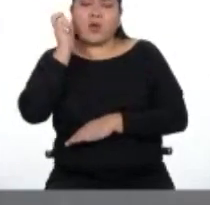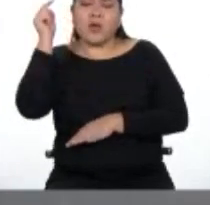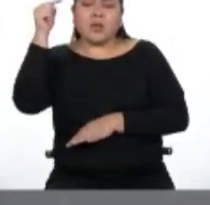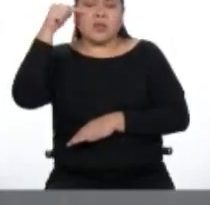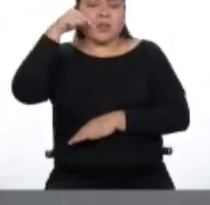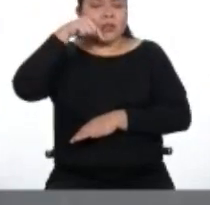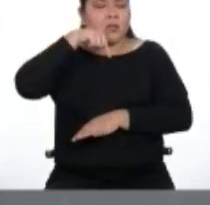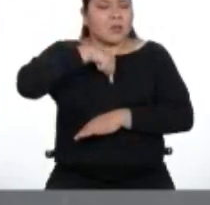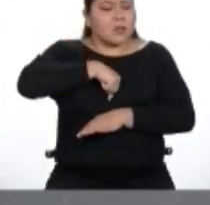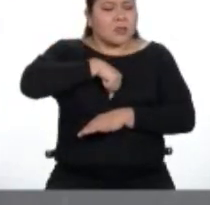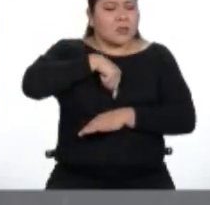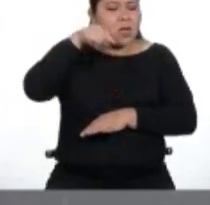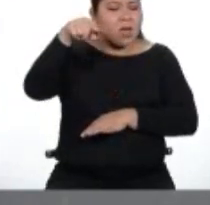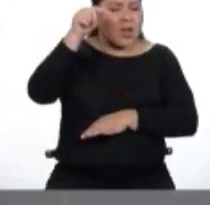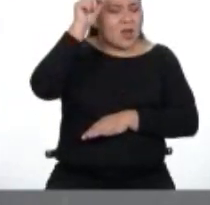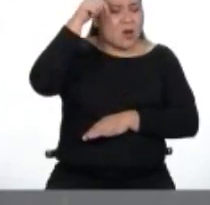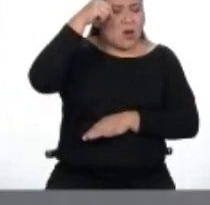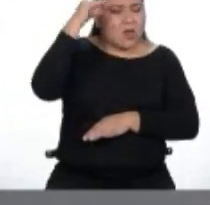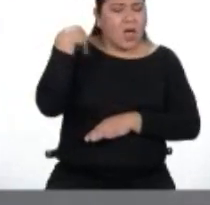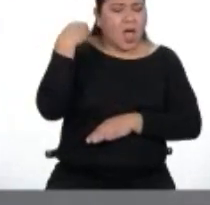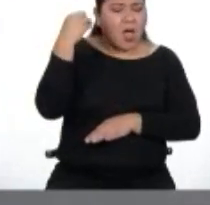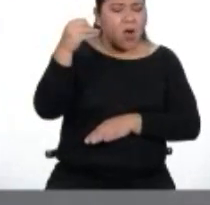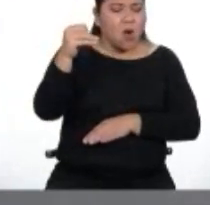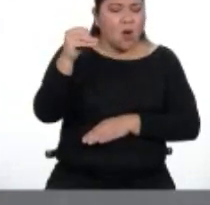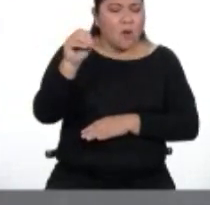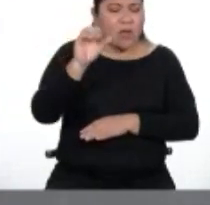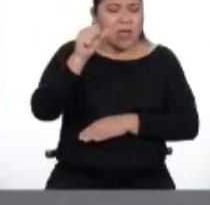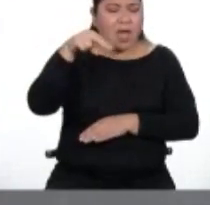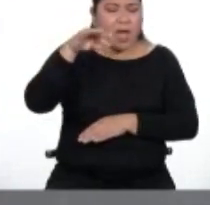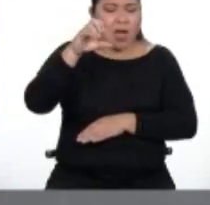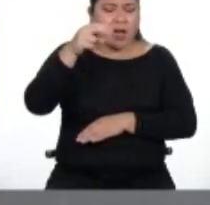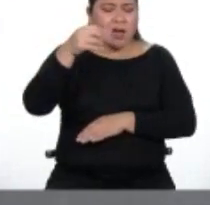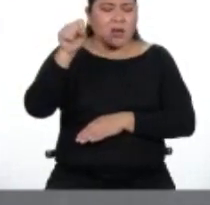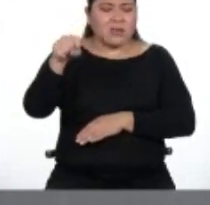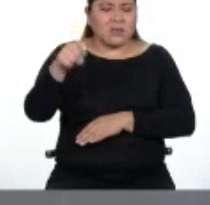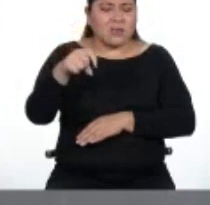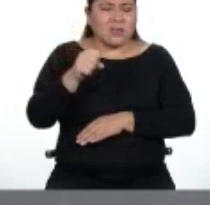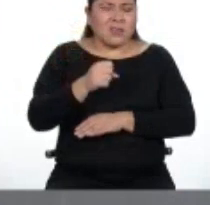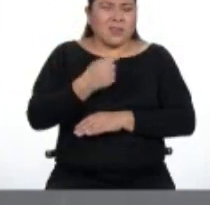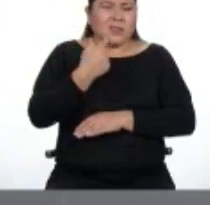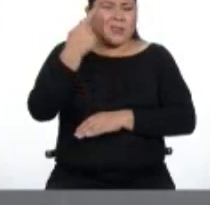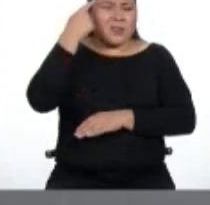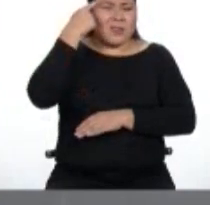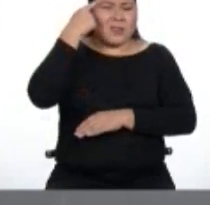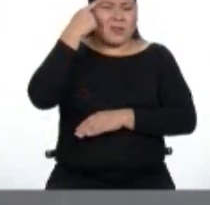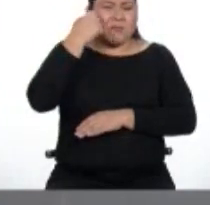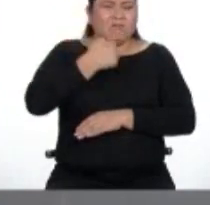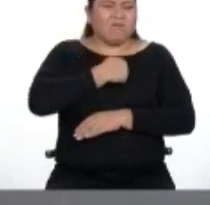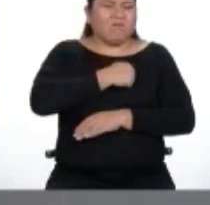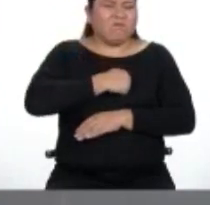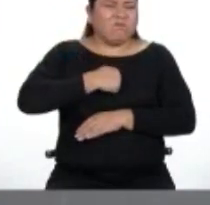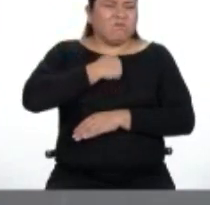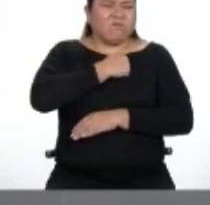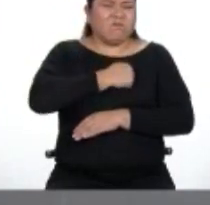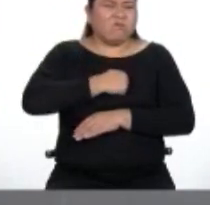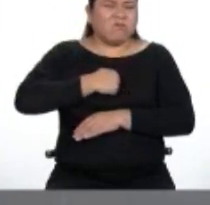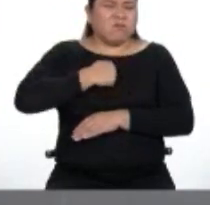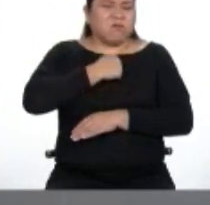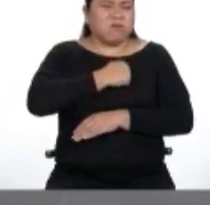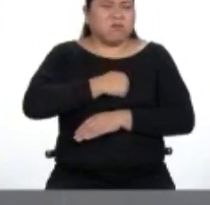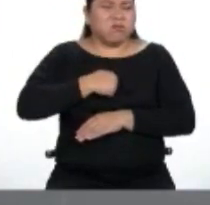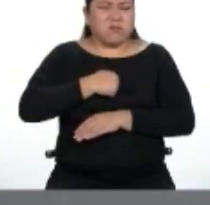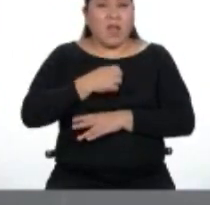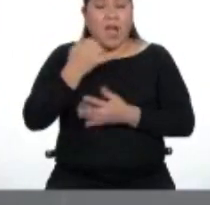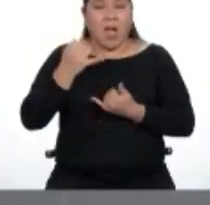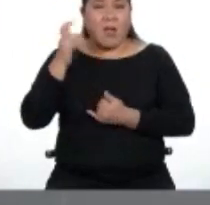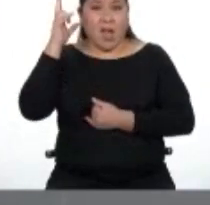Ancash y toda su triste historia. Y ahora que la vuelvo a escuchar, comienzo a pensar incluso en el amigo Christian, después